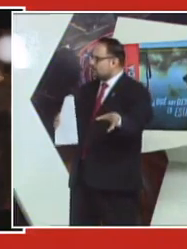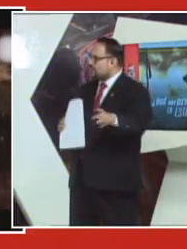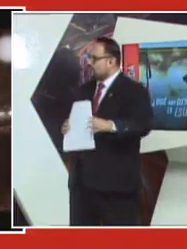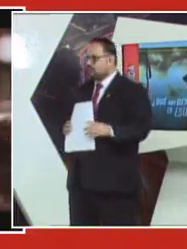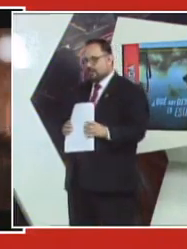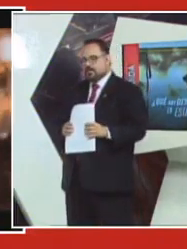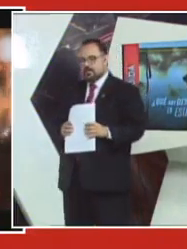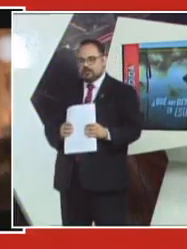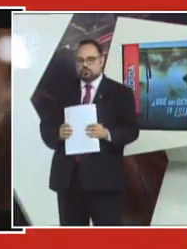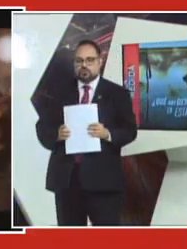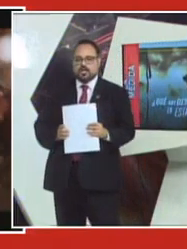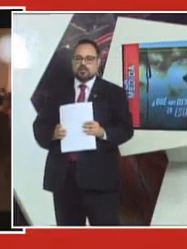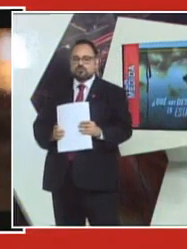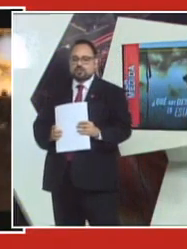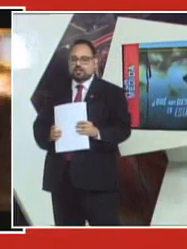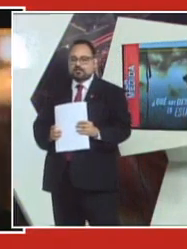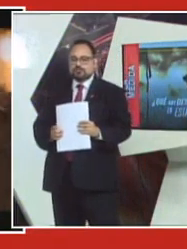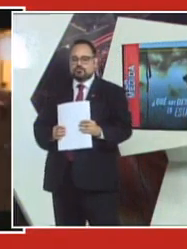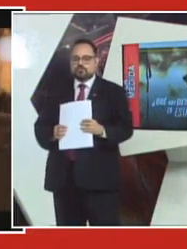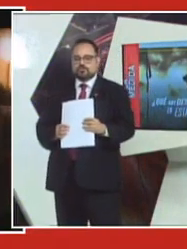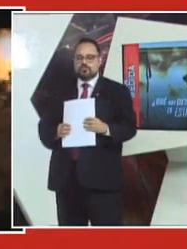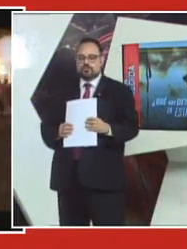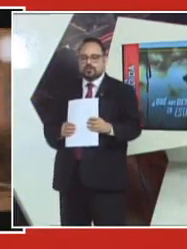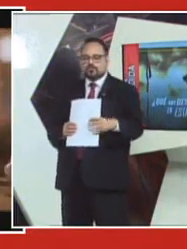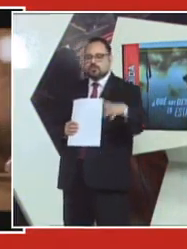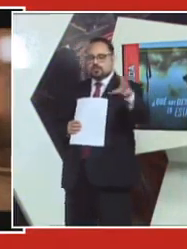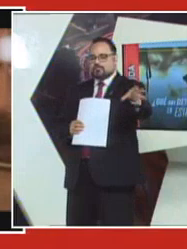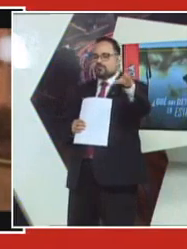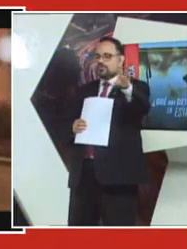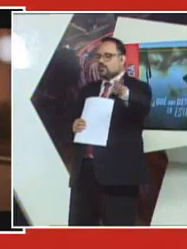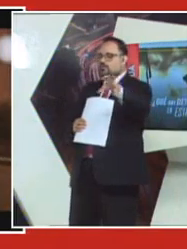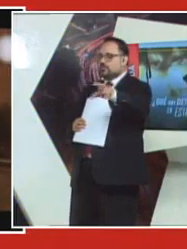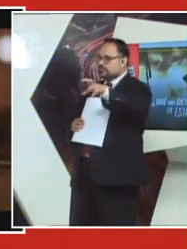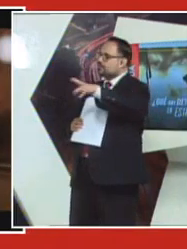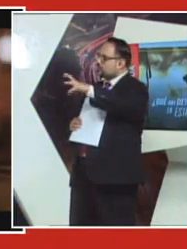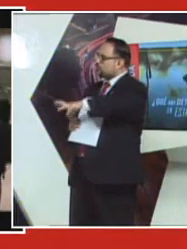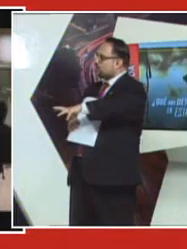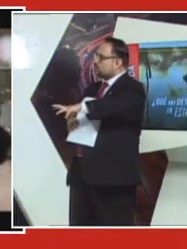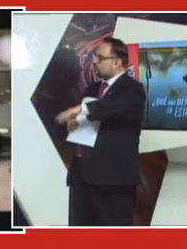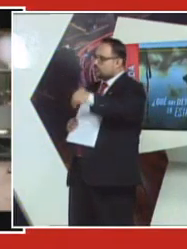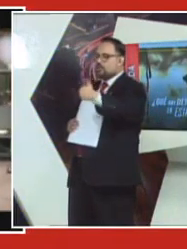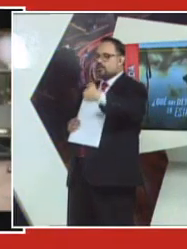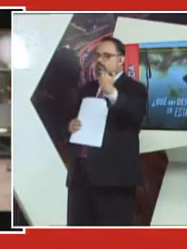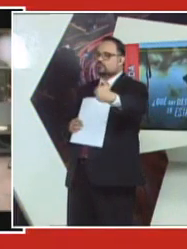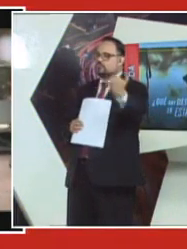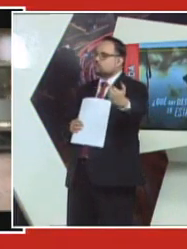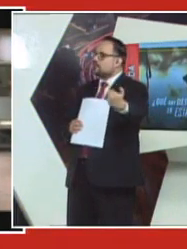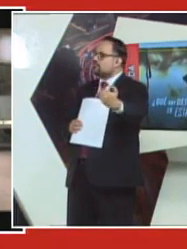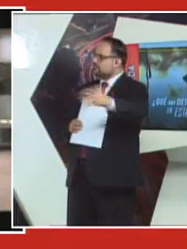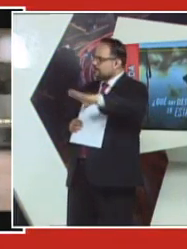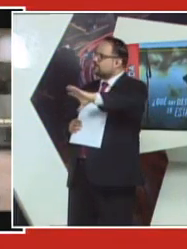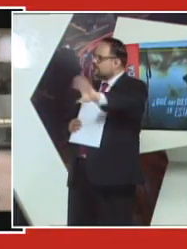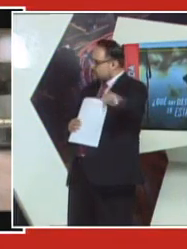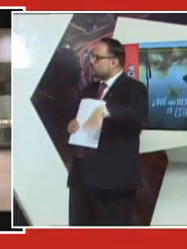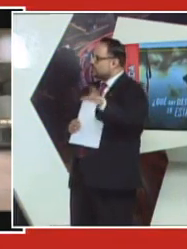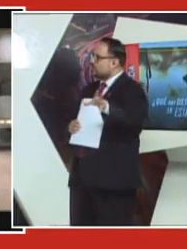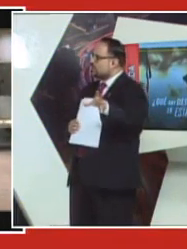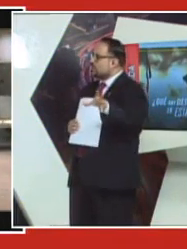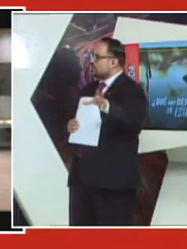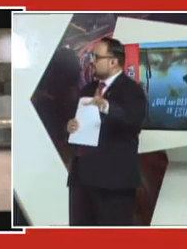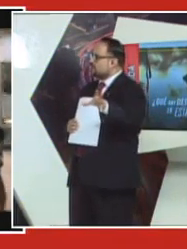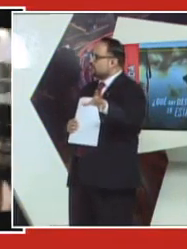en masa miles de soldados del ejército norteamericano que pudieran obviamente retomar el control y que con su sola presencia